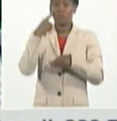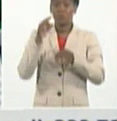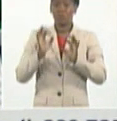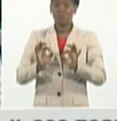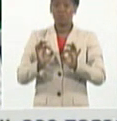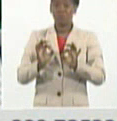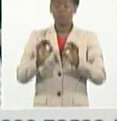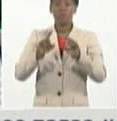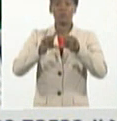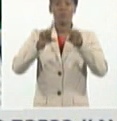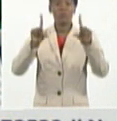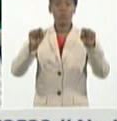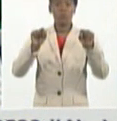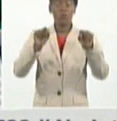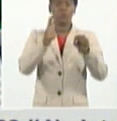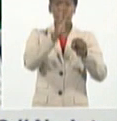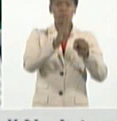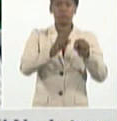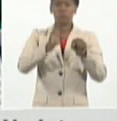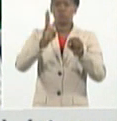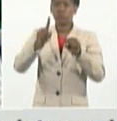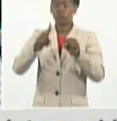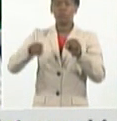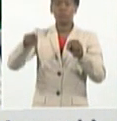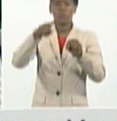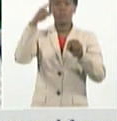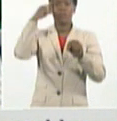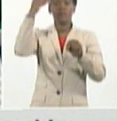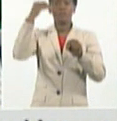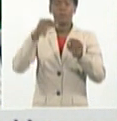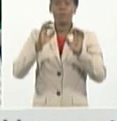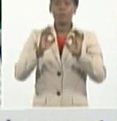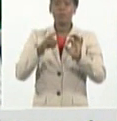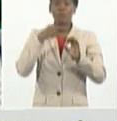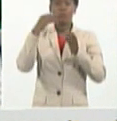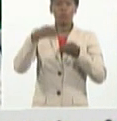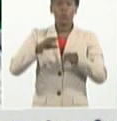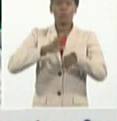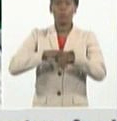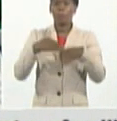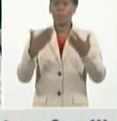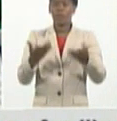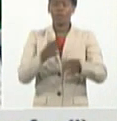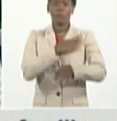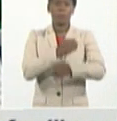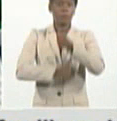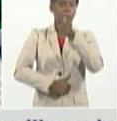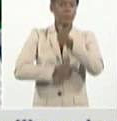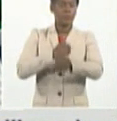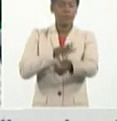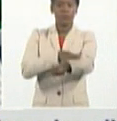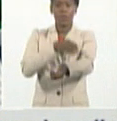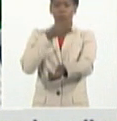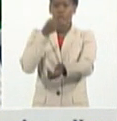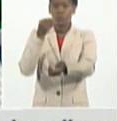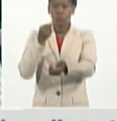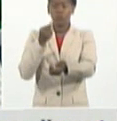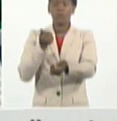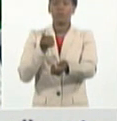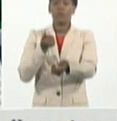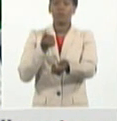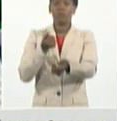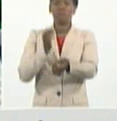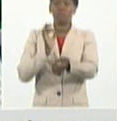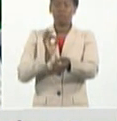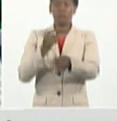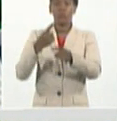se ha ido conociendo cuáles son las comorbilidades que hacen más vulnerables a las personas que